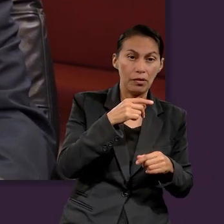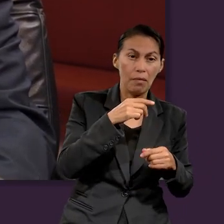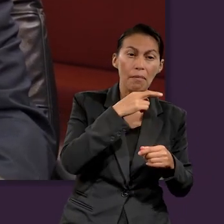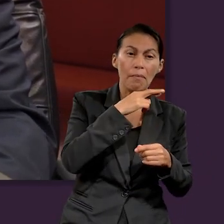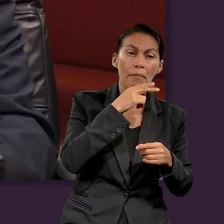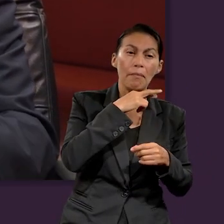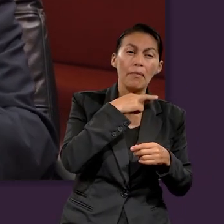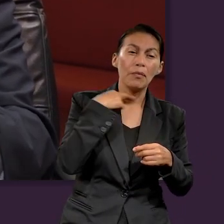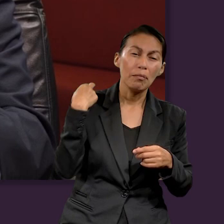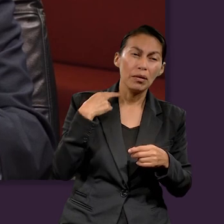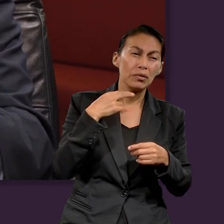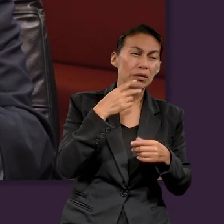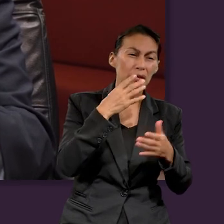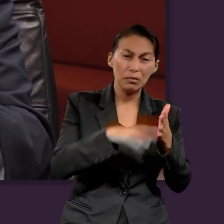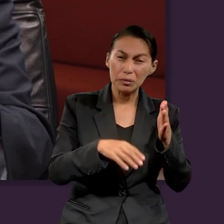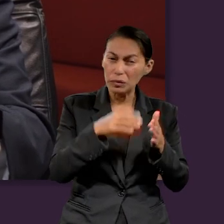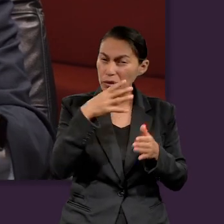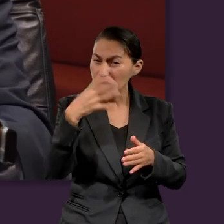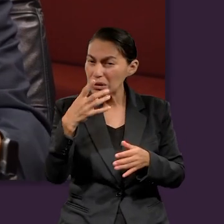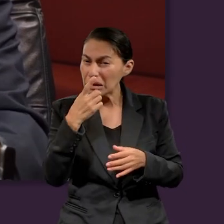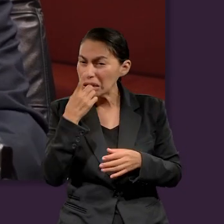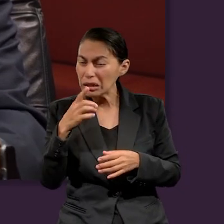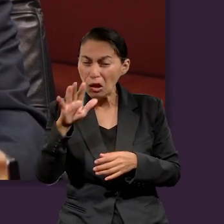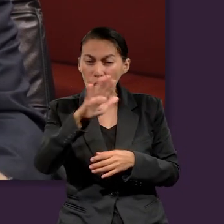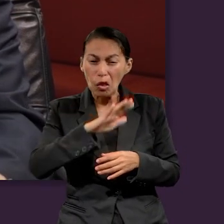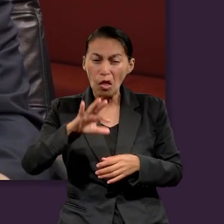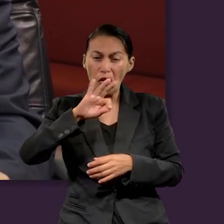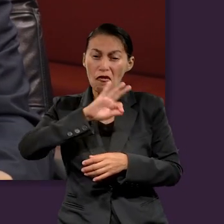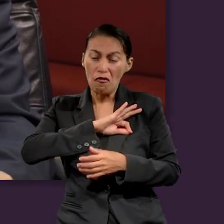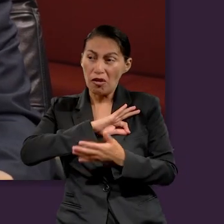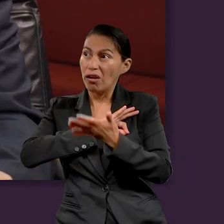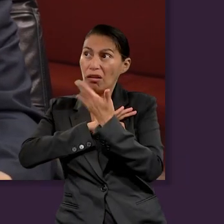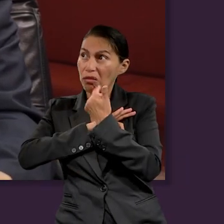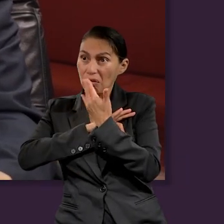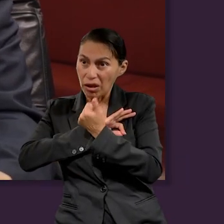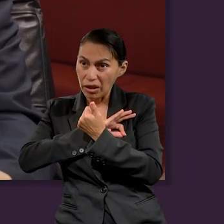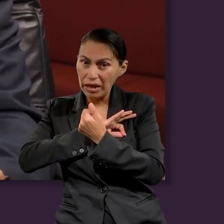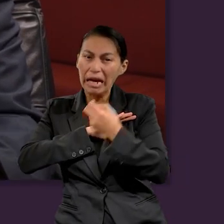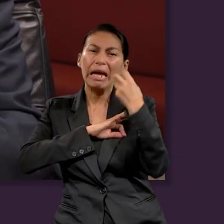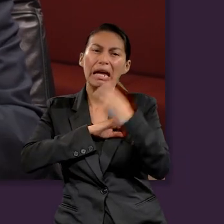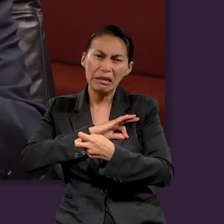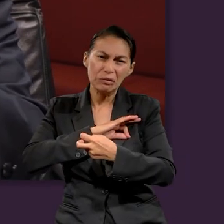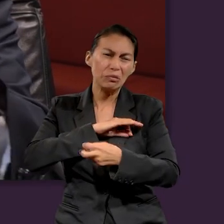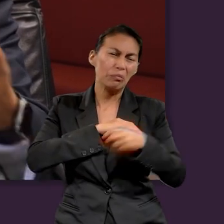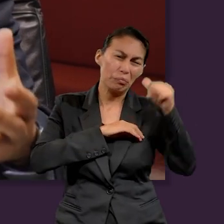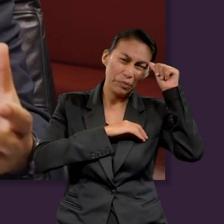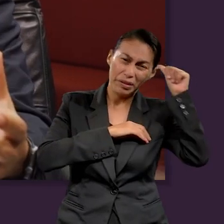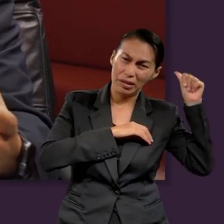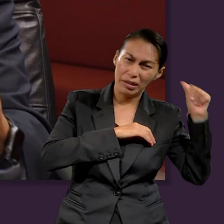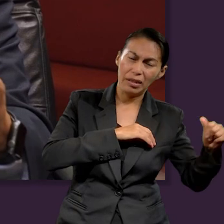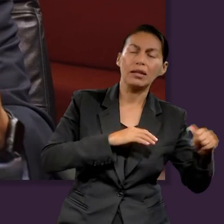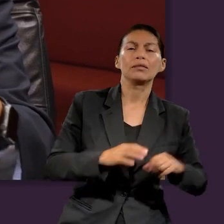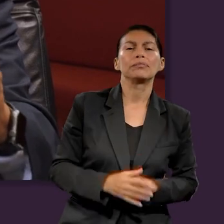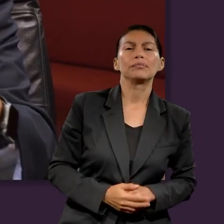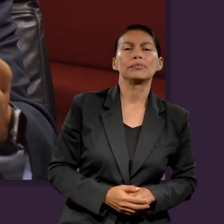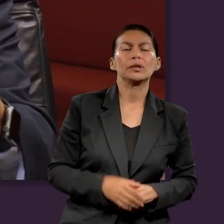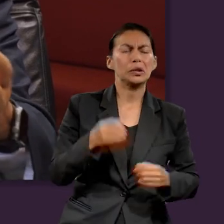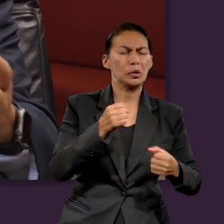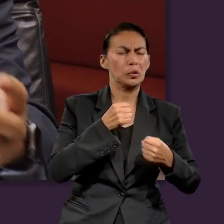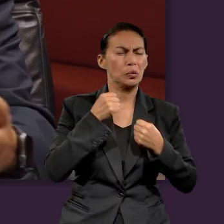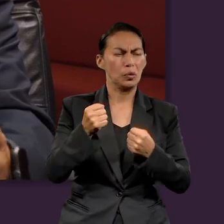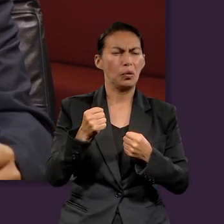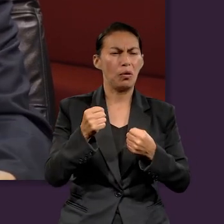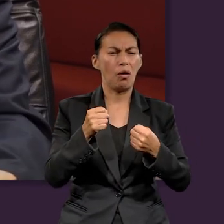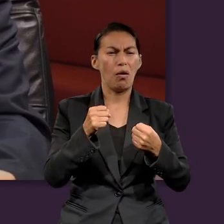14, dice que todo lo que no proviene de fe es pecado. Sin duda, en el tiempo del fin, dos de los